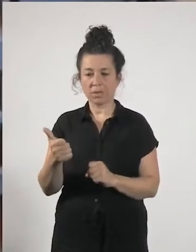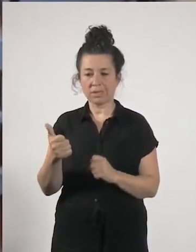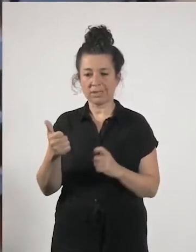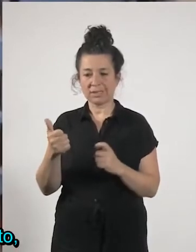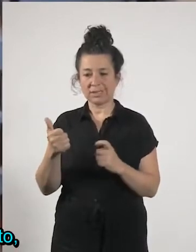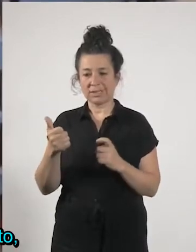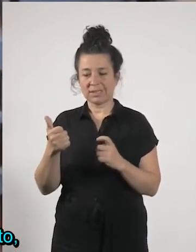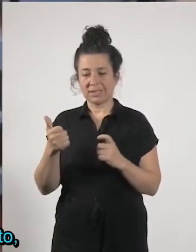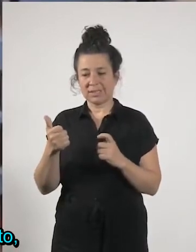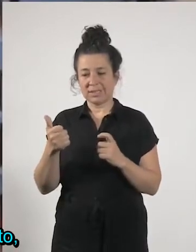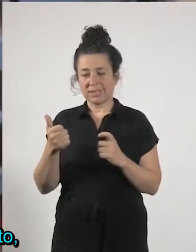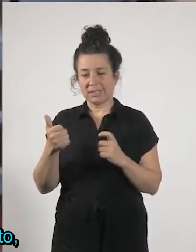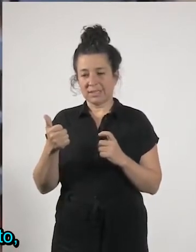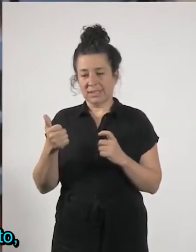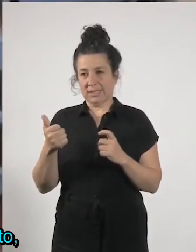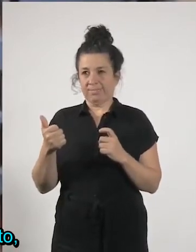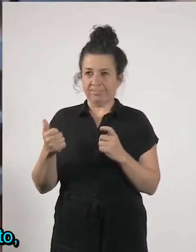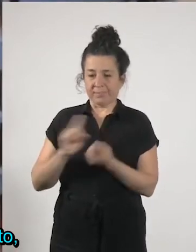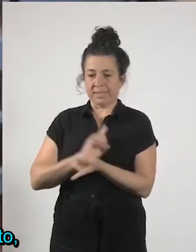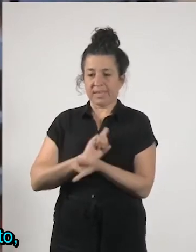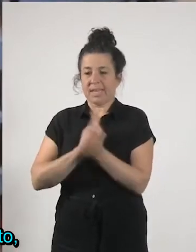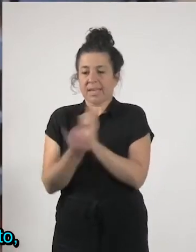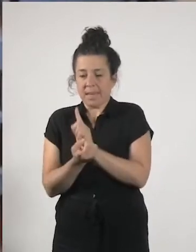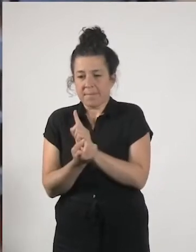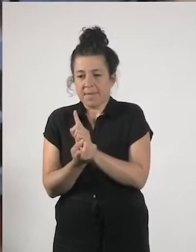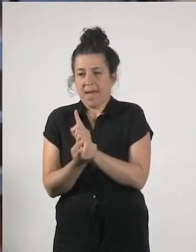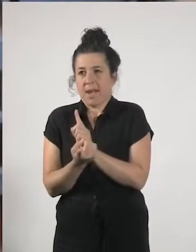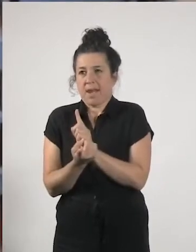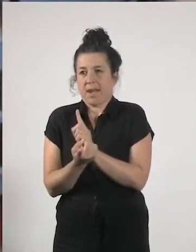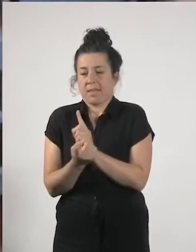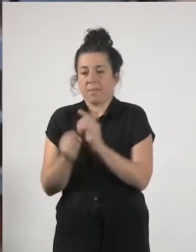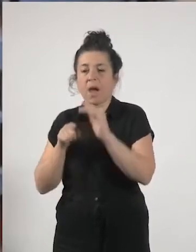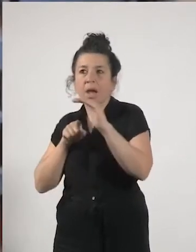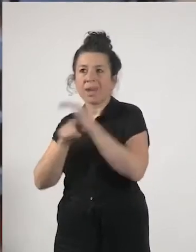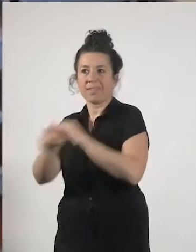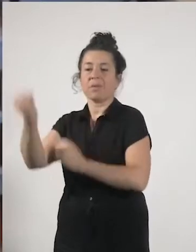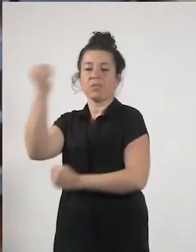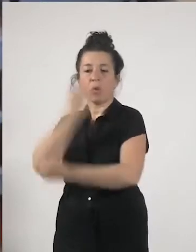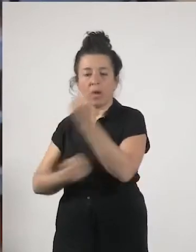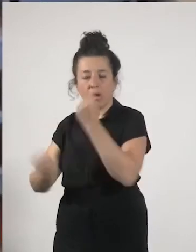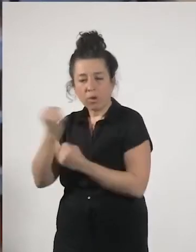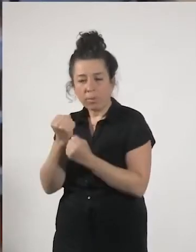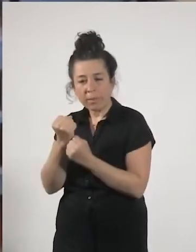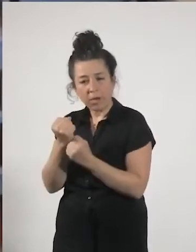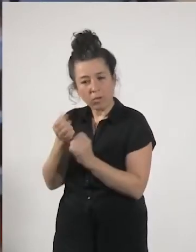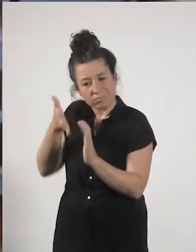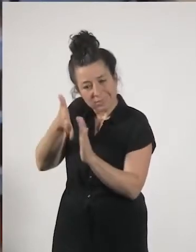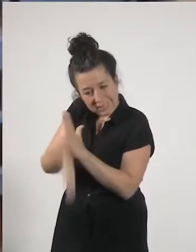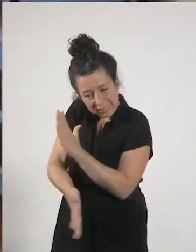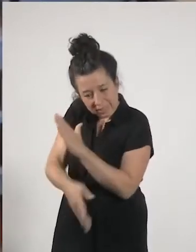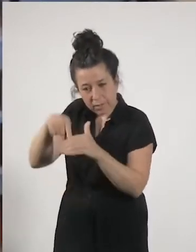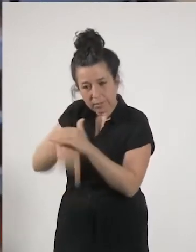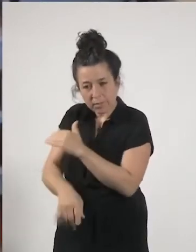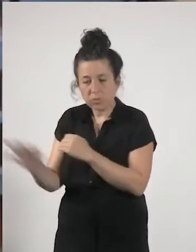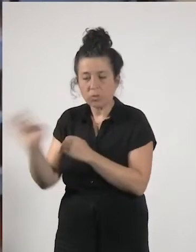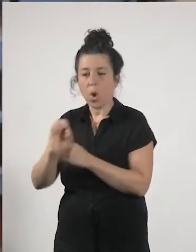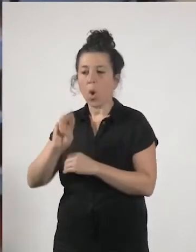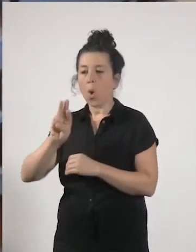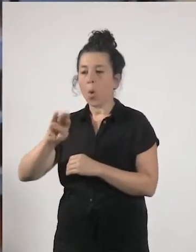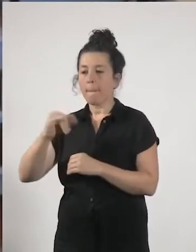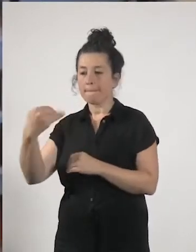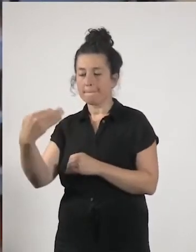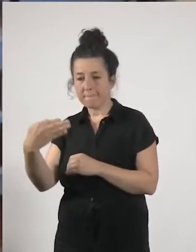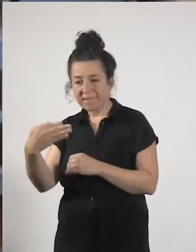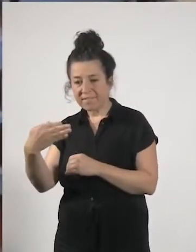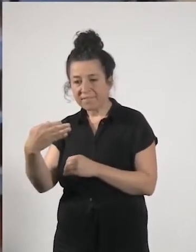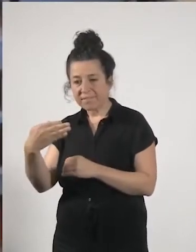económico desmitificar el producto interior que no deja de ser una construcción social y bueno